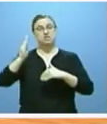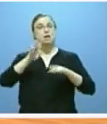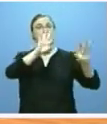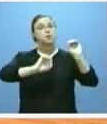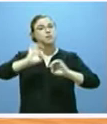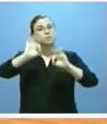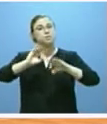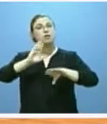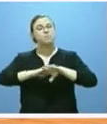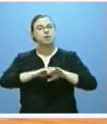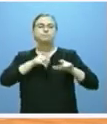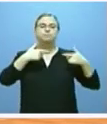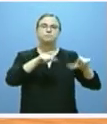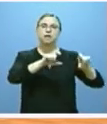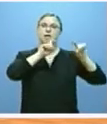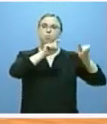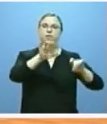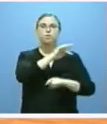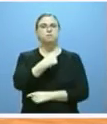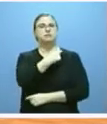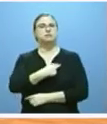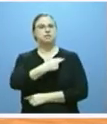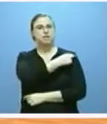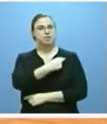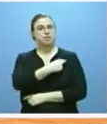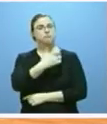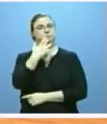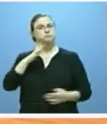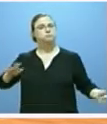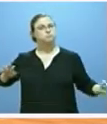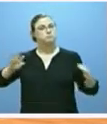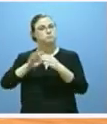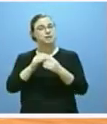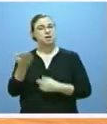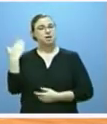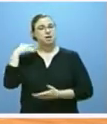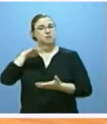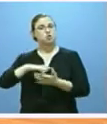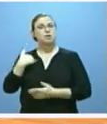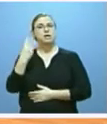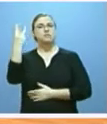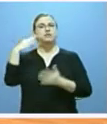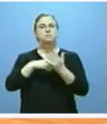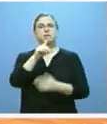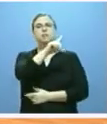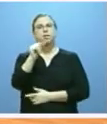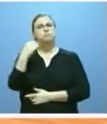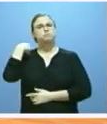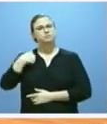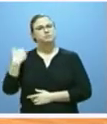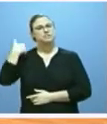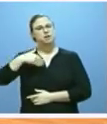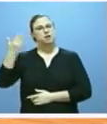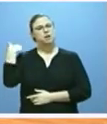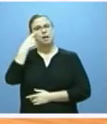% serán para educación y sanidad y que se unirán a las 3.100 plazas ya convocadas en la